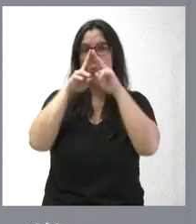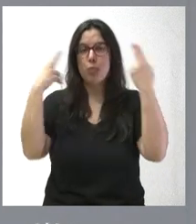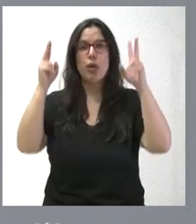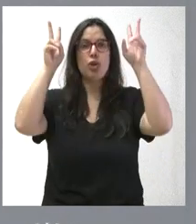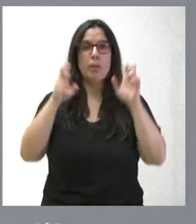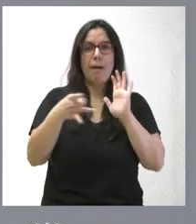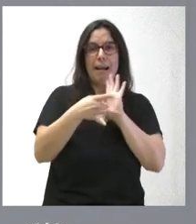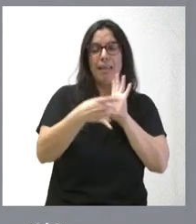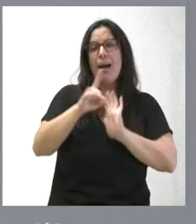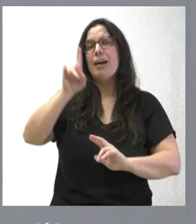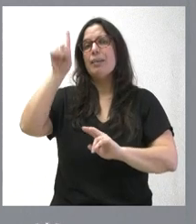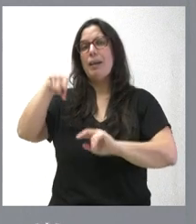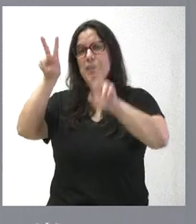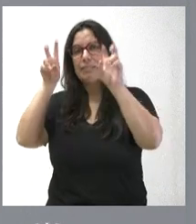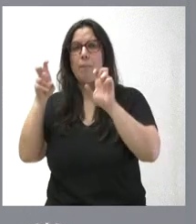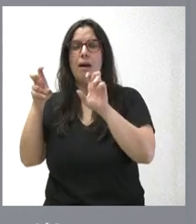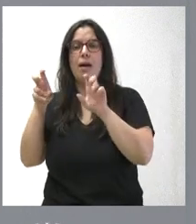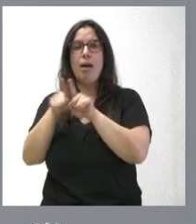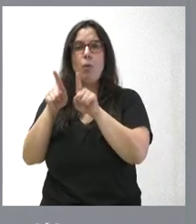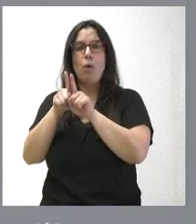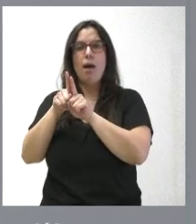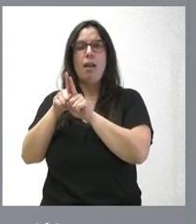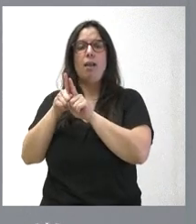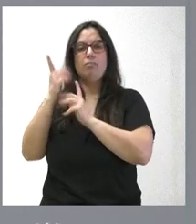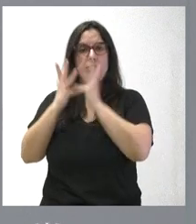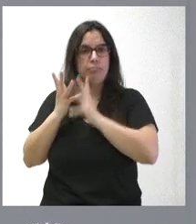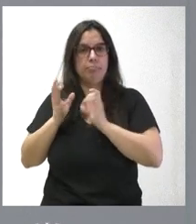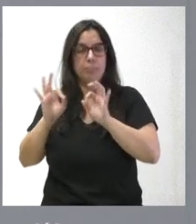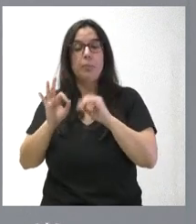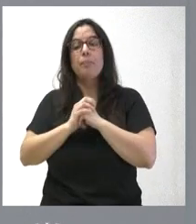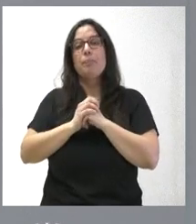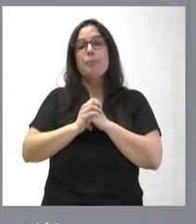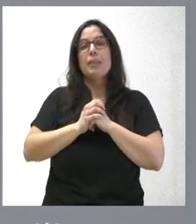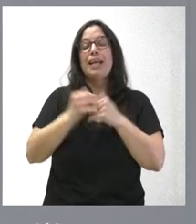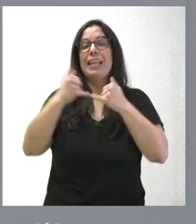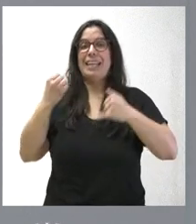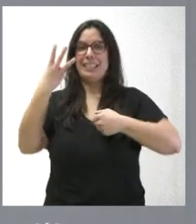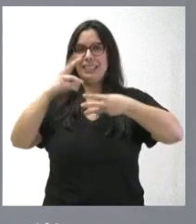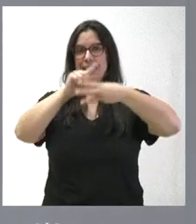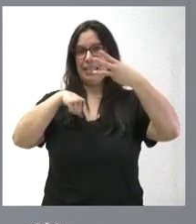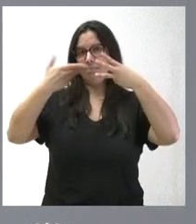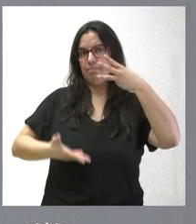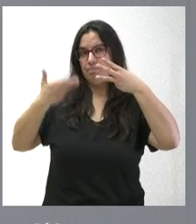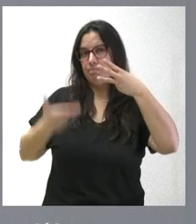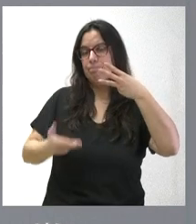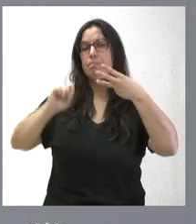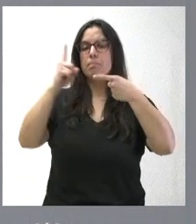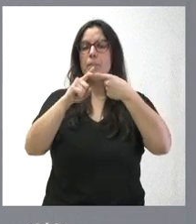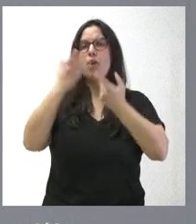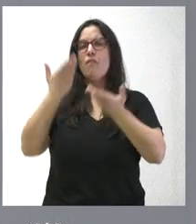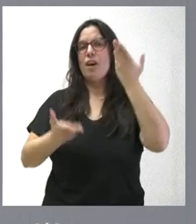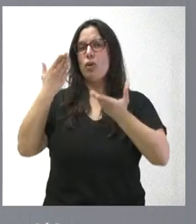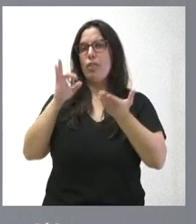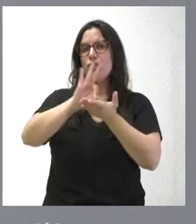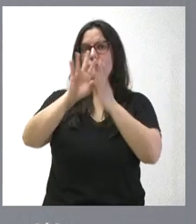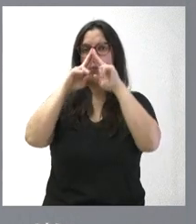términos de calidad como en términos de calidad. Incluimos tres ejes esenciales. El primero de ellos es la valoración de los servicios públicos